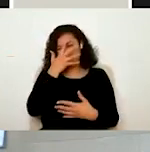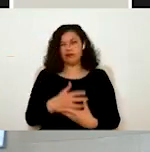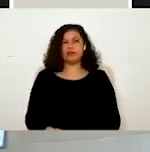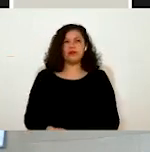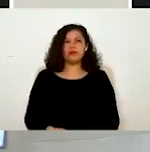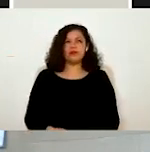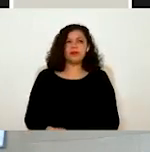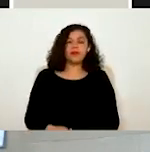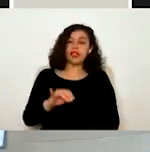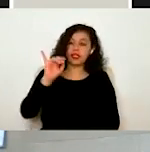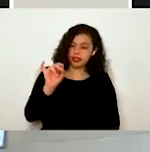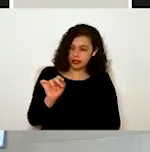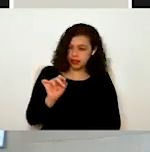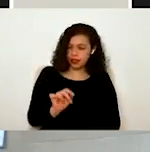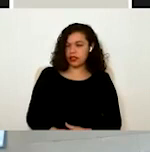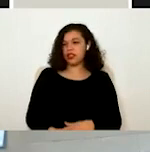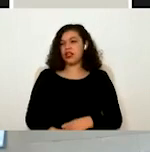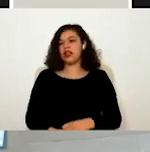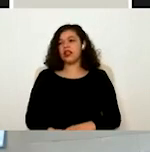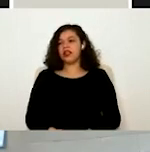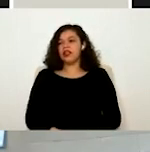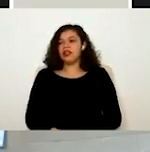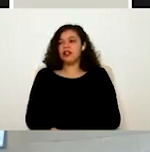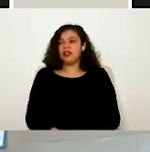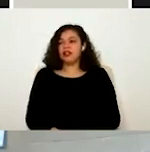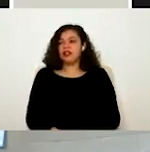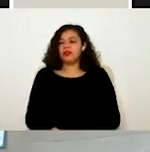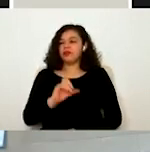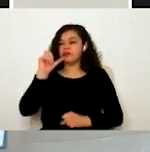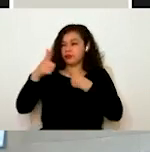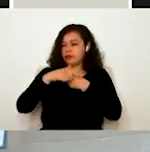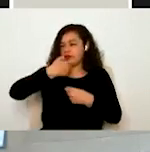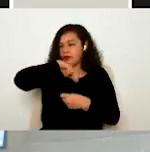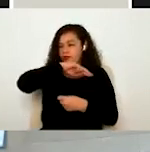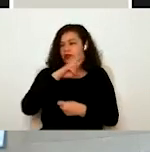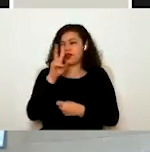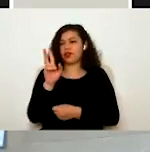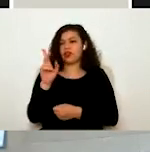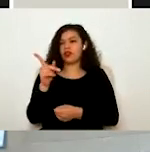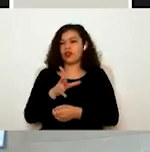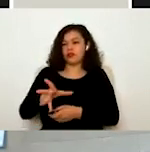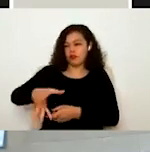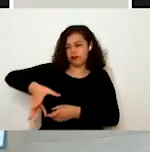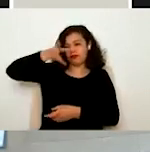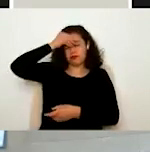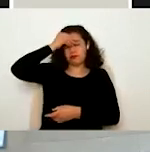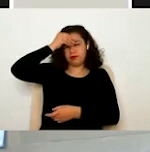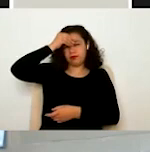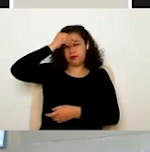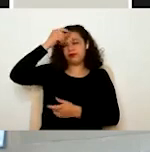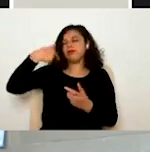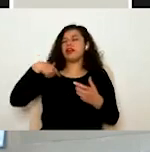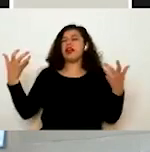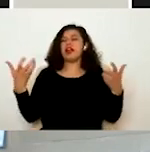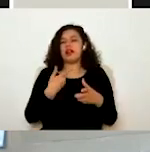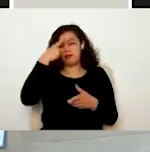Sí, puede, digo, también algo que tomamos mucho en cuenta es los comentarios que ustedes nos hacen. Por ejemplo, esta parte de